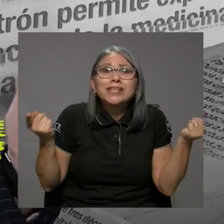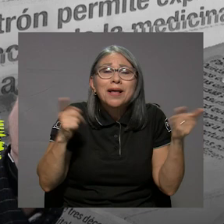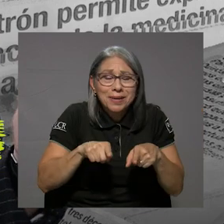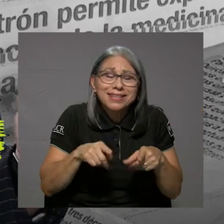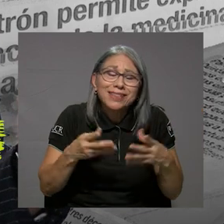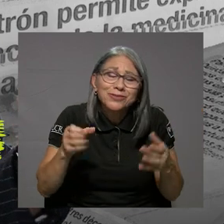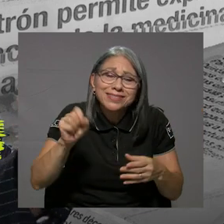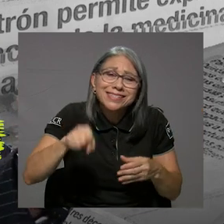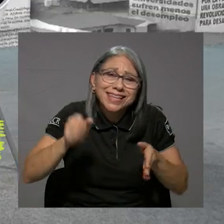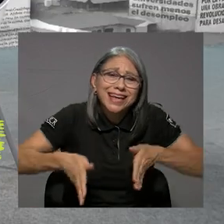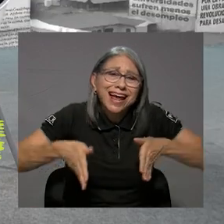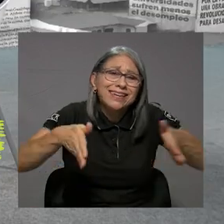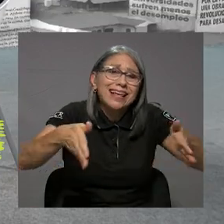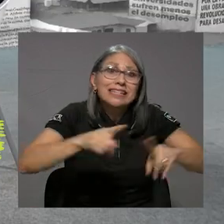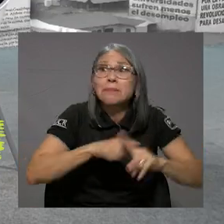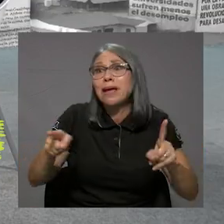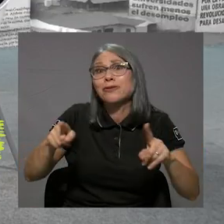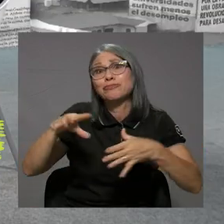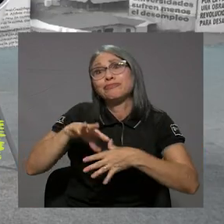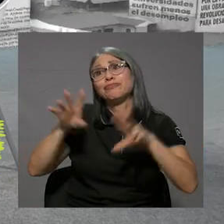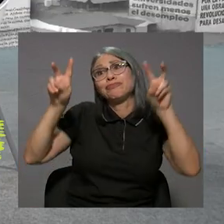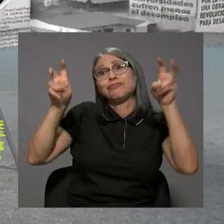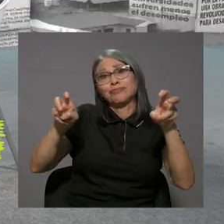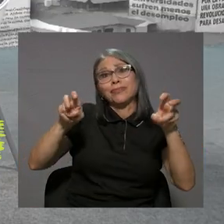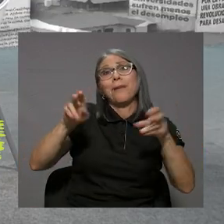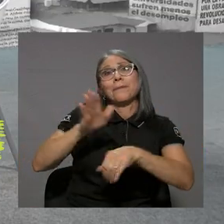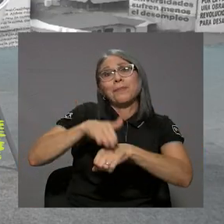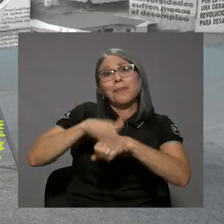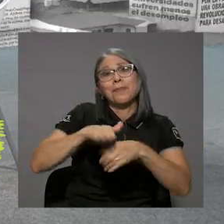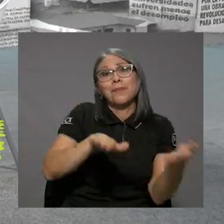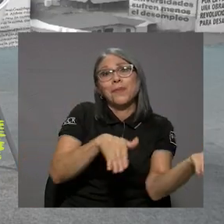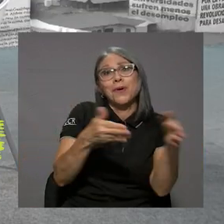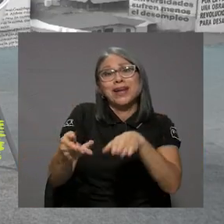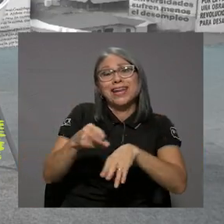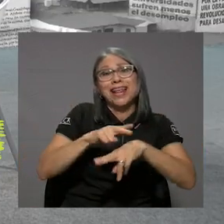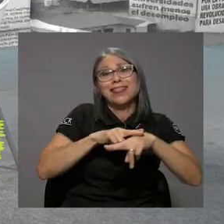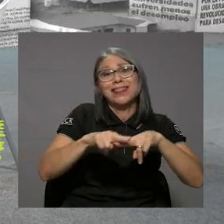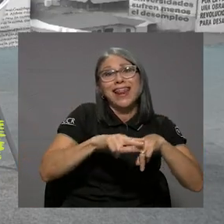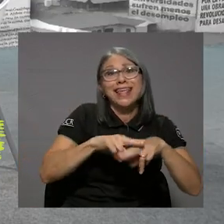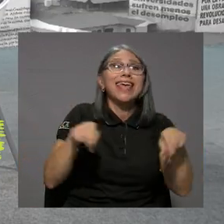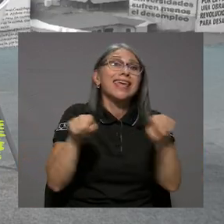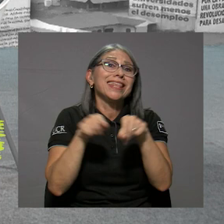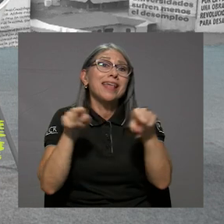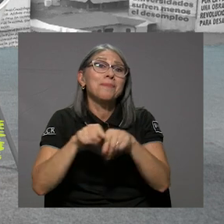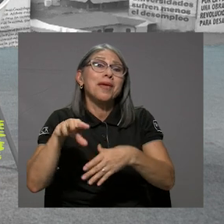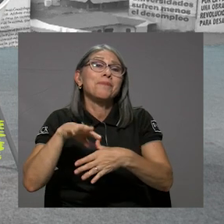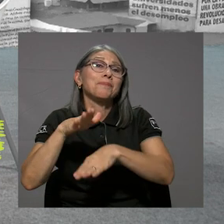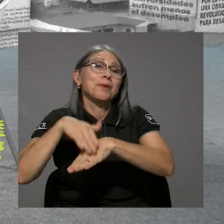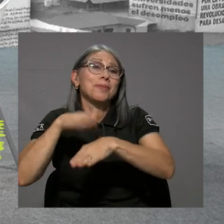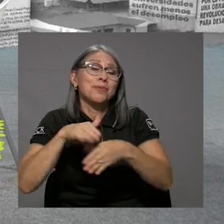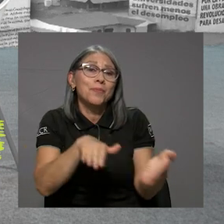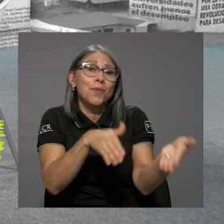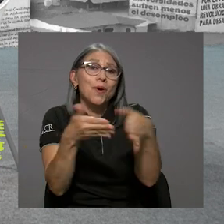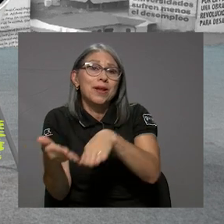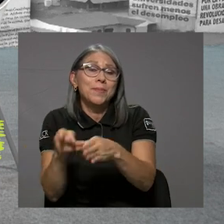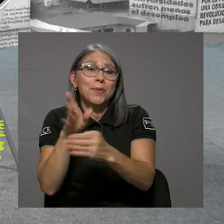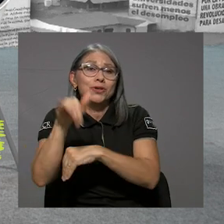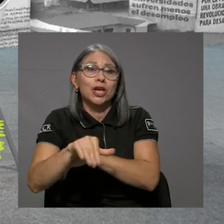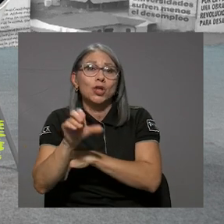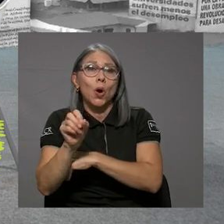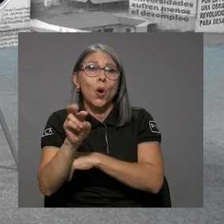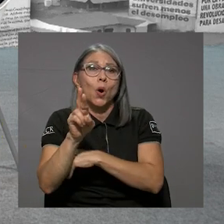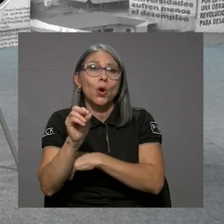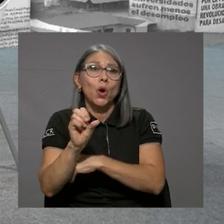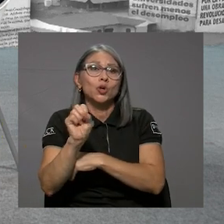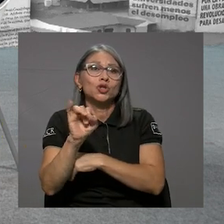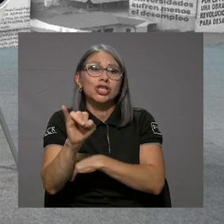carreteras, pero dejaron morir el tren y dejaron morir Oroz y Dos, que es un proyecto de infraestructura. ¿Y qué es? ¿Y